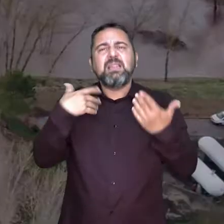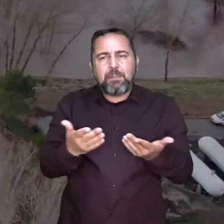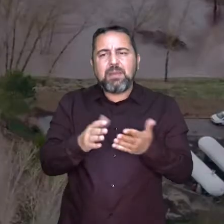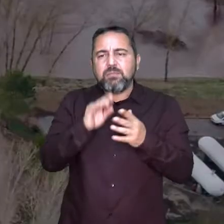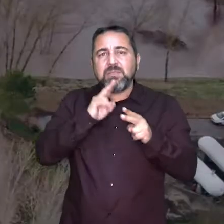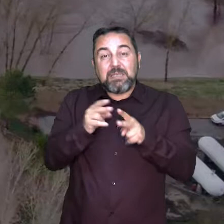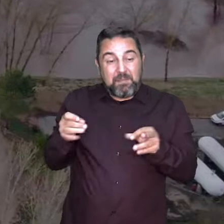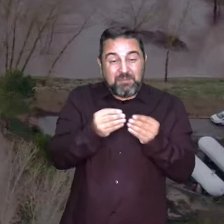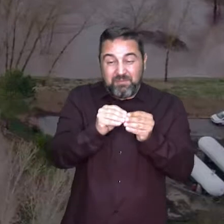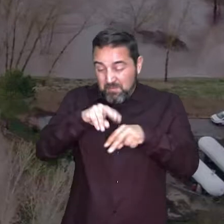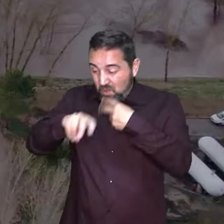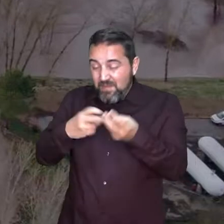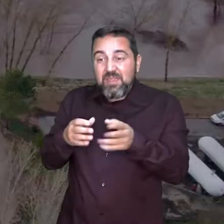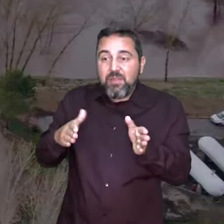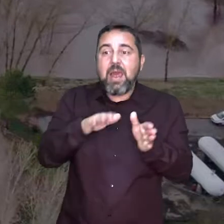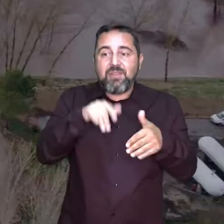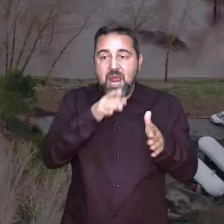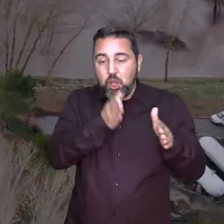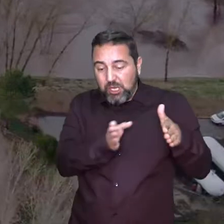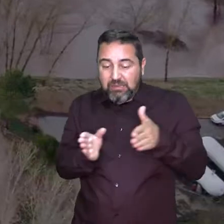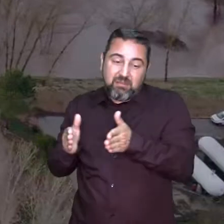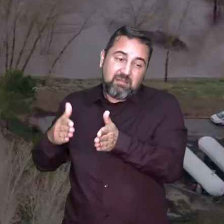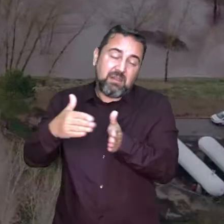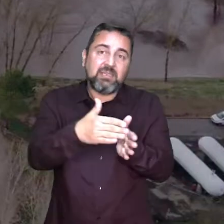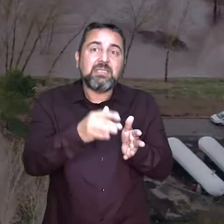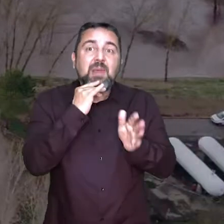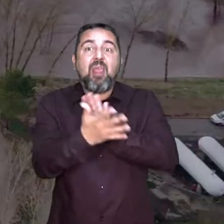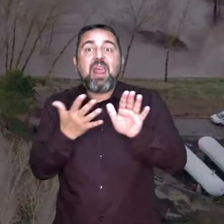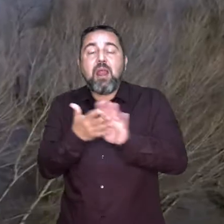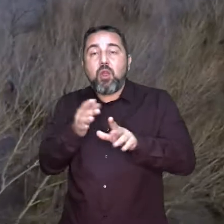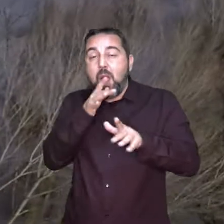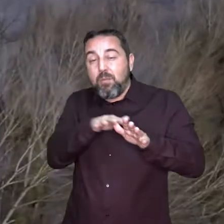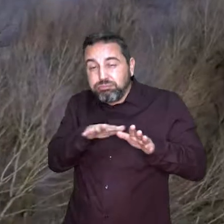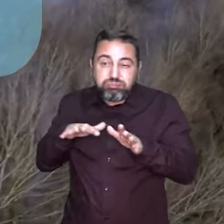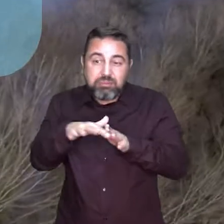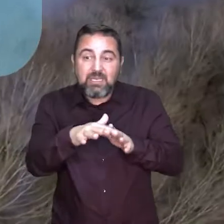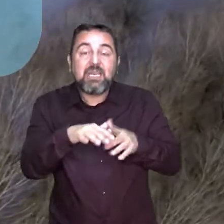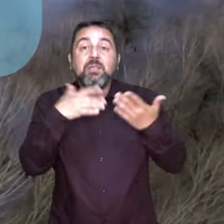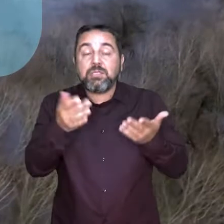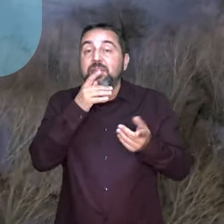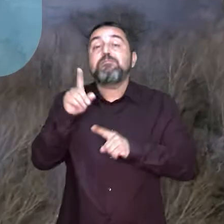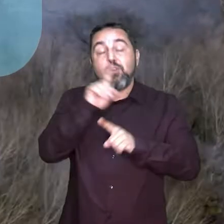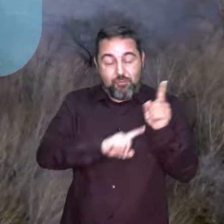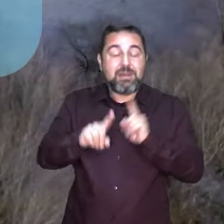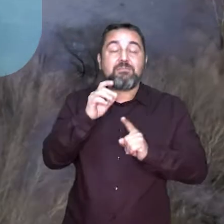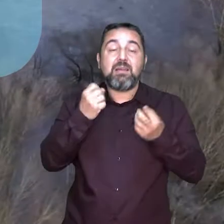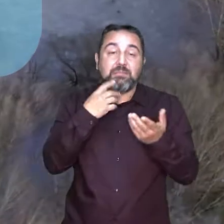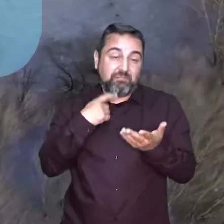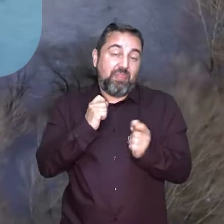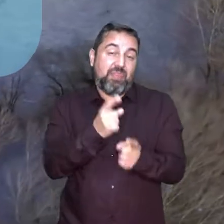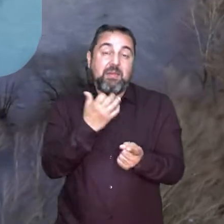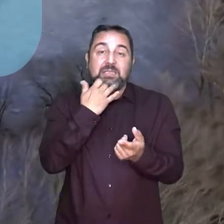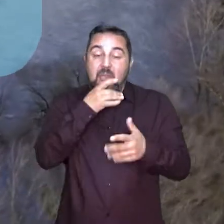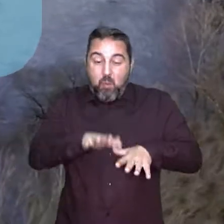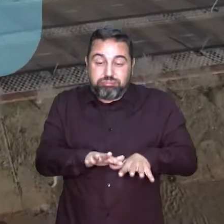La continua ocupación de los cauces, así como la rectificación de meandros, ha llevado consigo la aceleración de la corriente. Esa aceleración de corriente